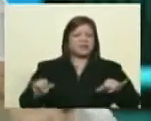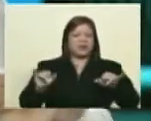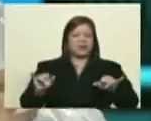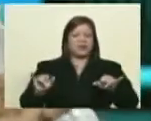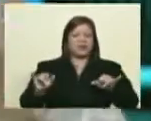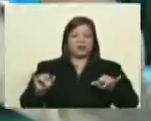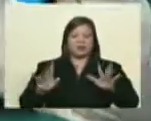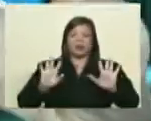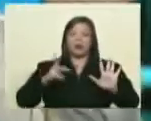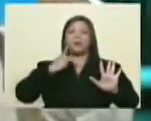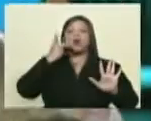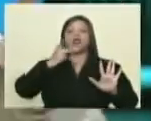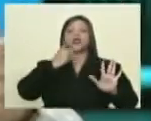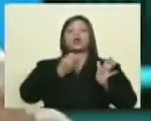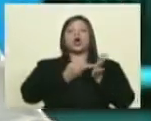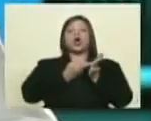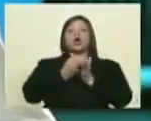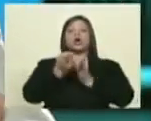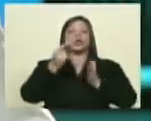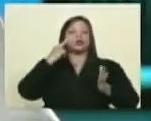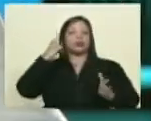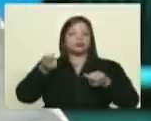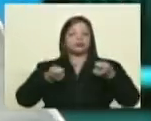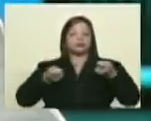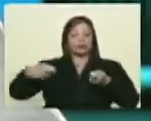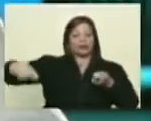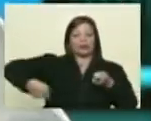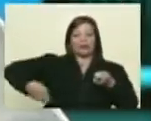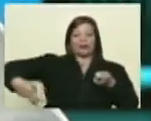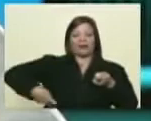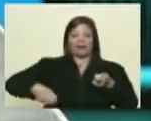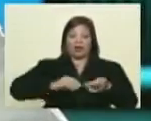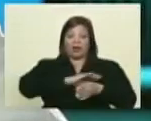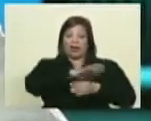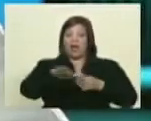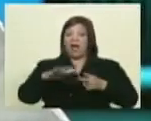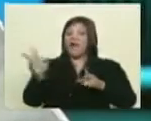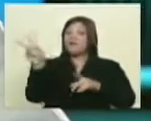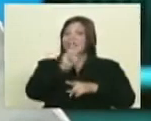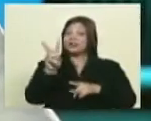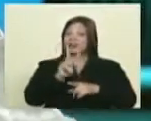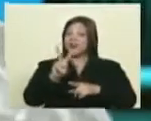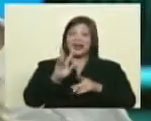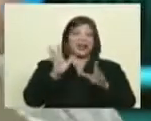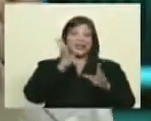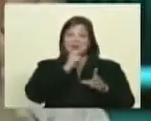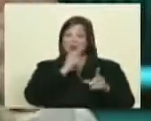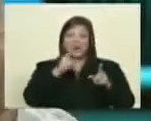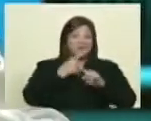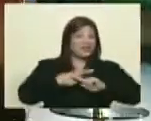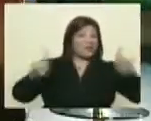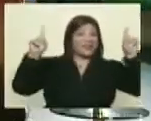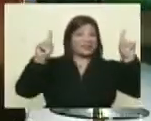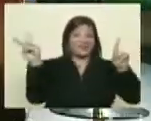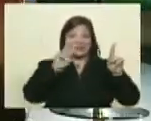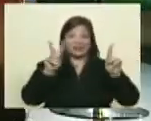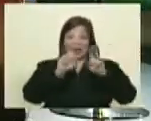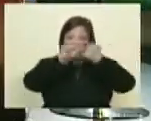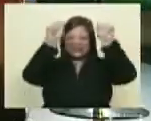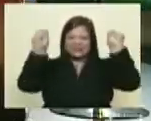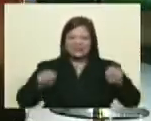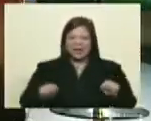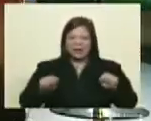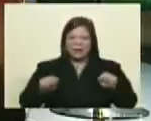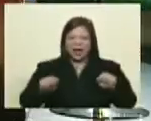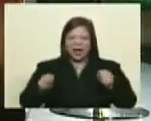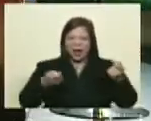de lo políticamente correcto de acuerdo a la ideología del medio pero es que Venezuela está fuera del status quo ponen disputa a todo el sistema liberal